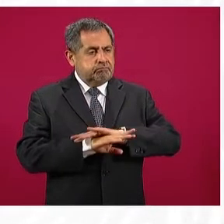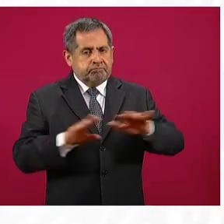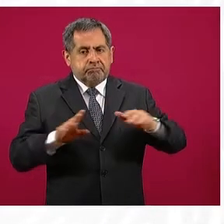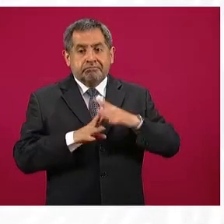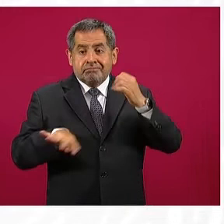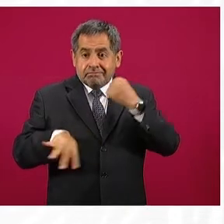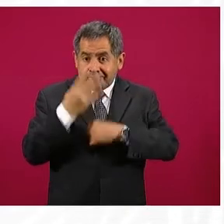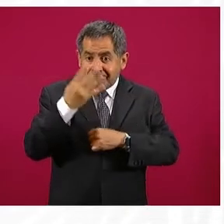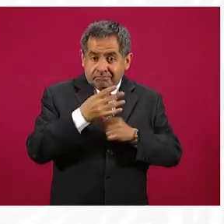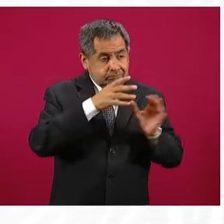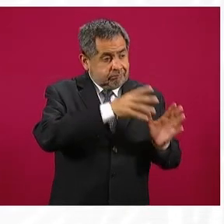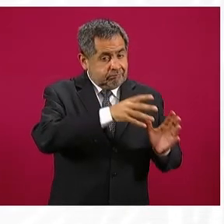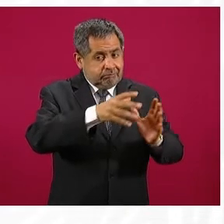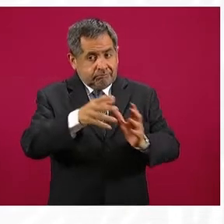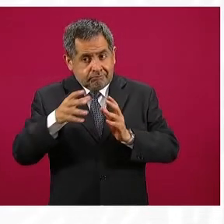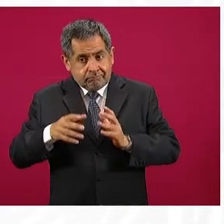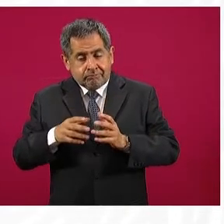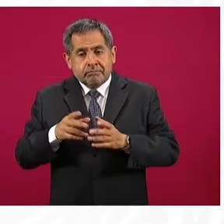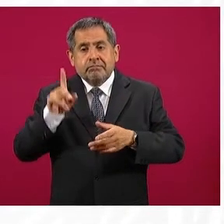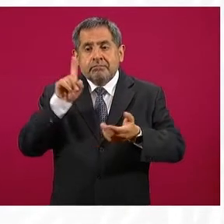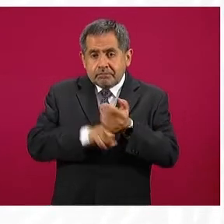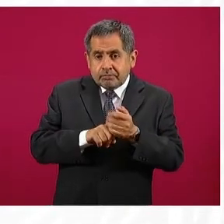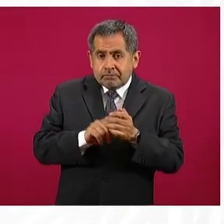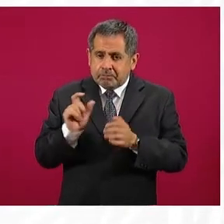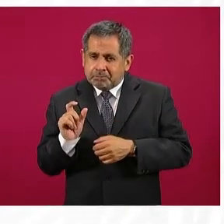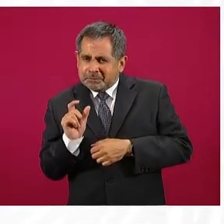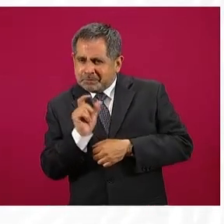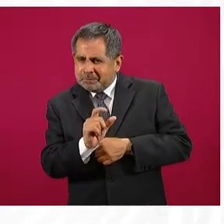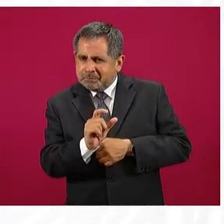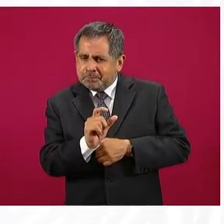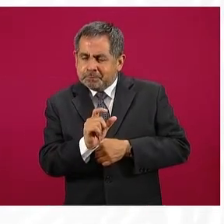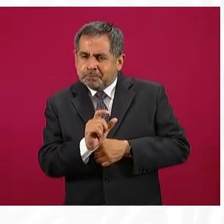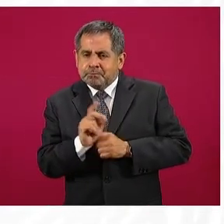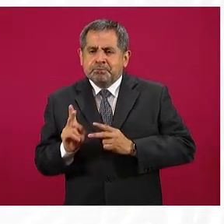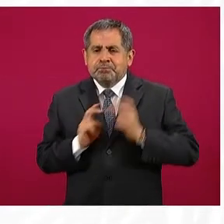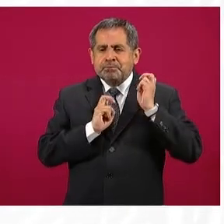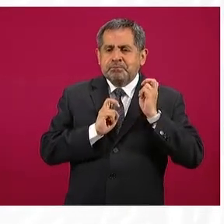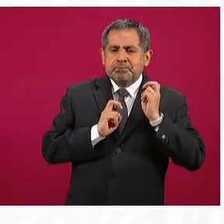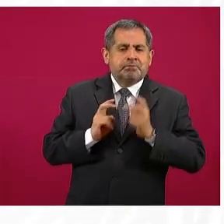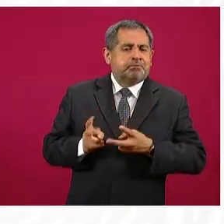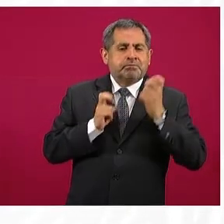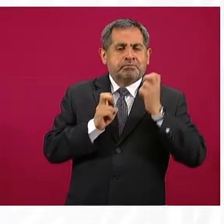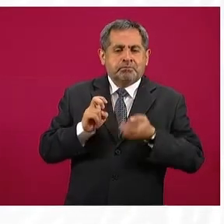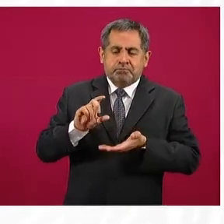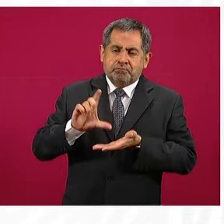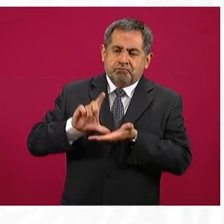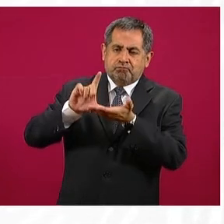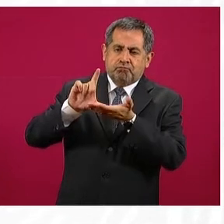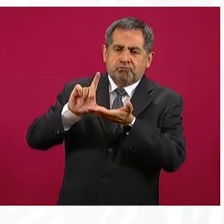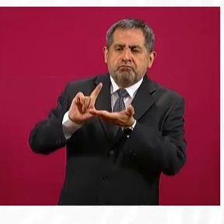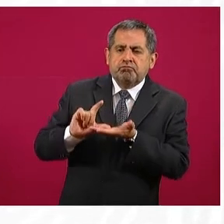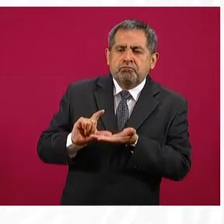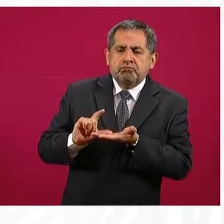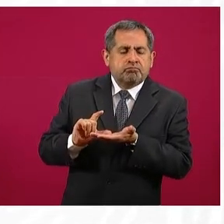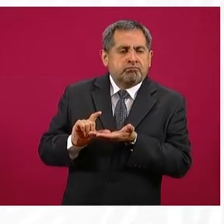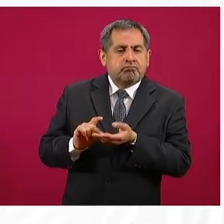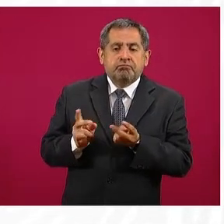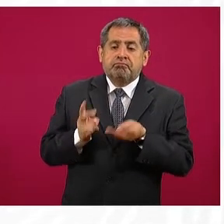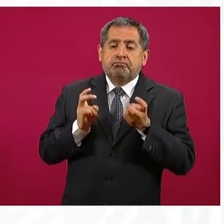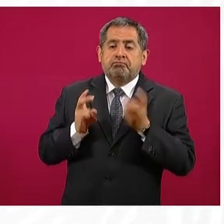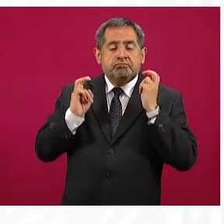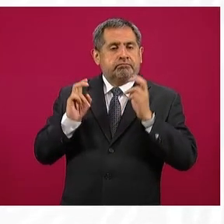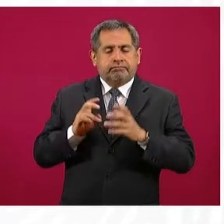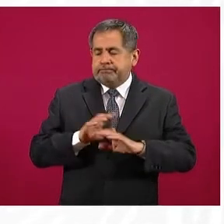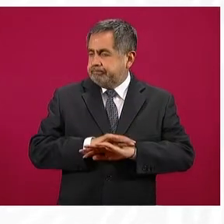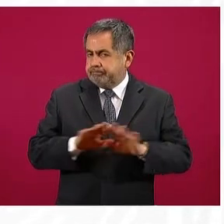bombas tenían este rastrillo que está diseñado para robar a los consumidores, seguimos